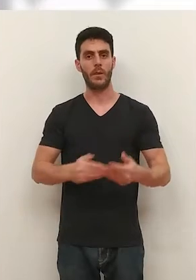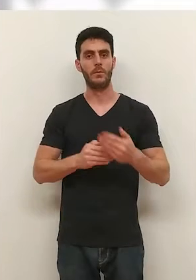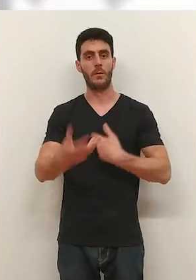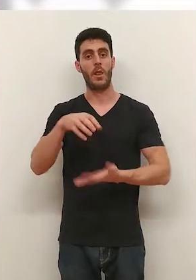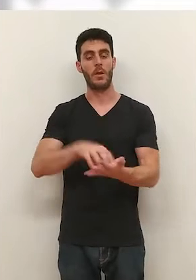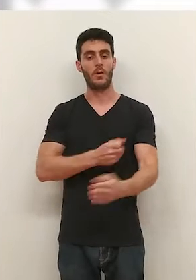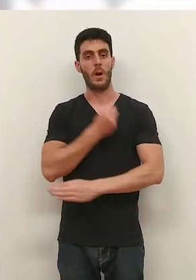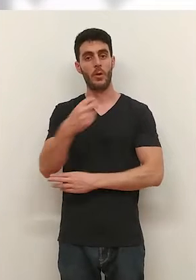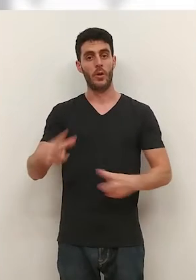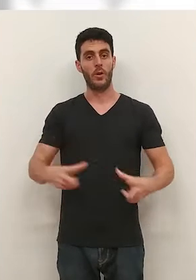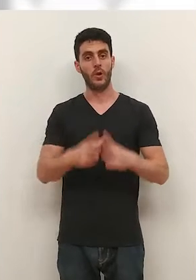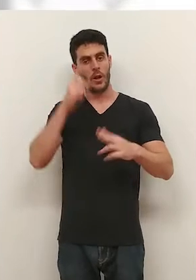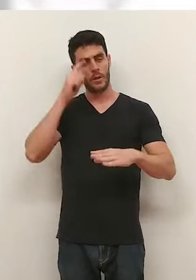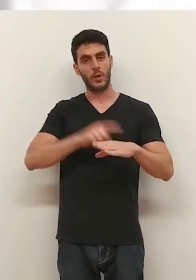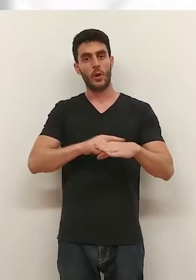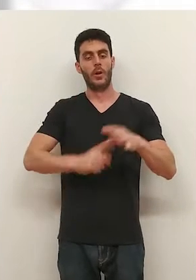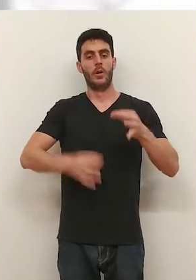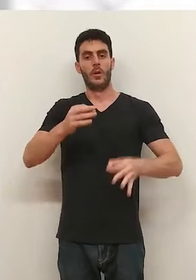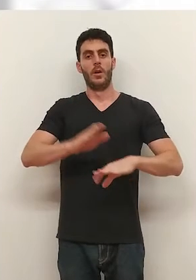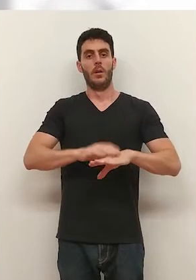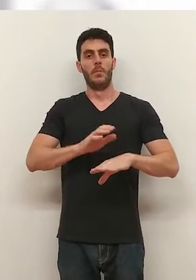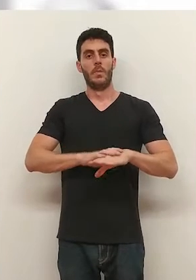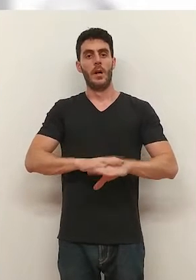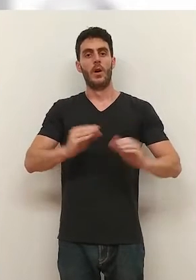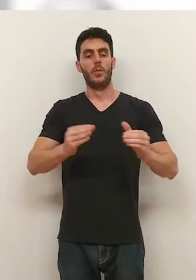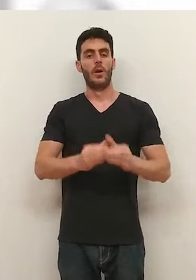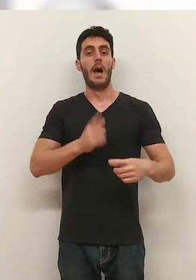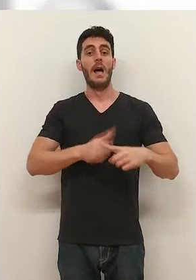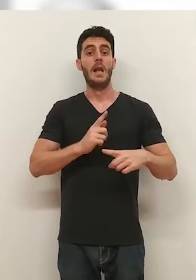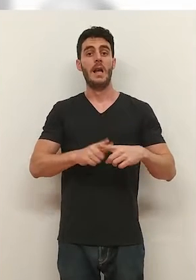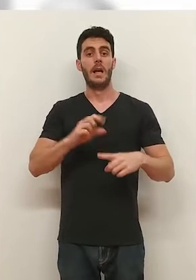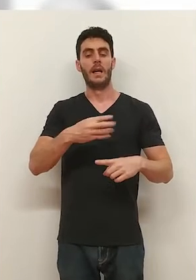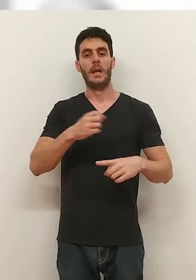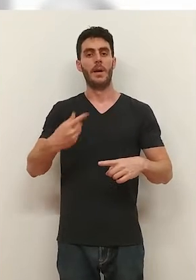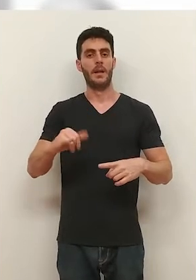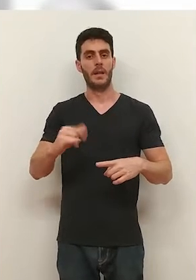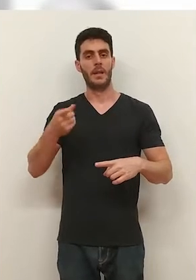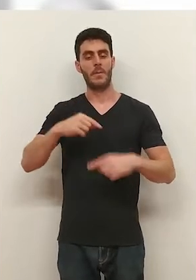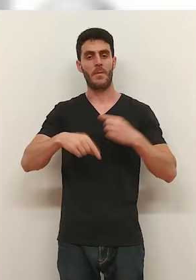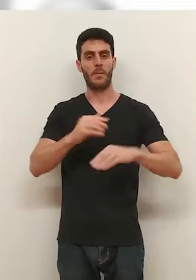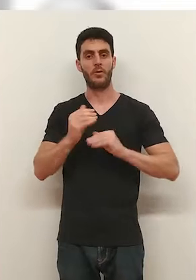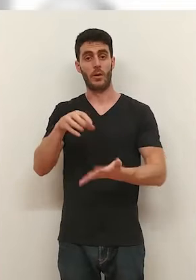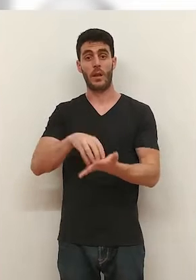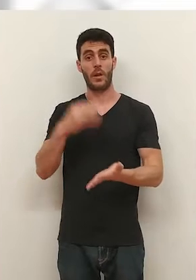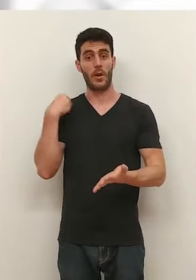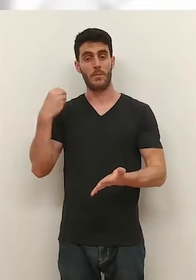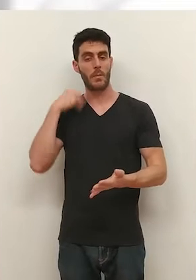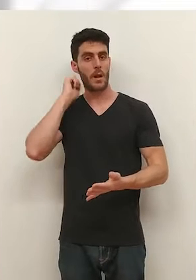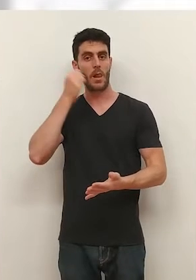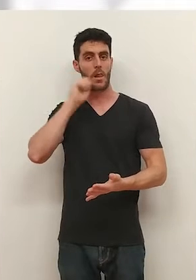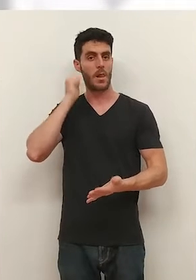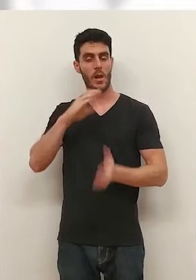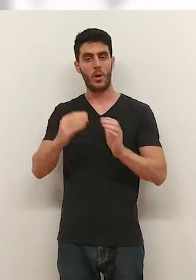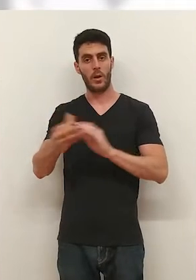Logroño contará próximamente con un centro de apoyo social, psicológico y jurídico para la comunidad LGTBI y sus familias. Esta instalación